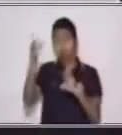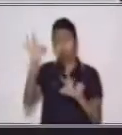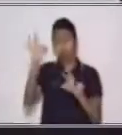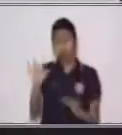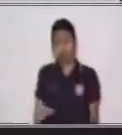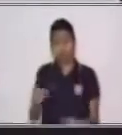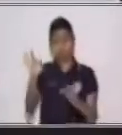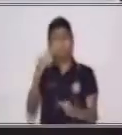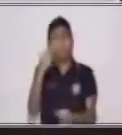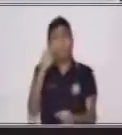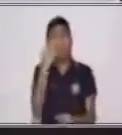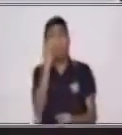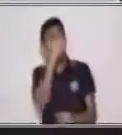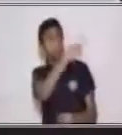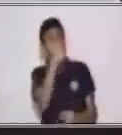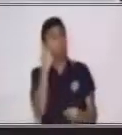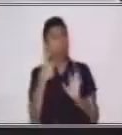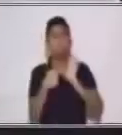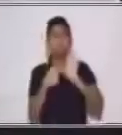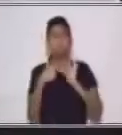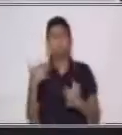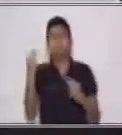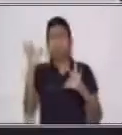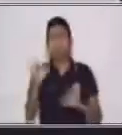Solo obsérvalos muy bien.